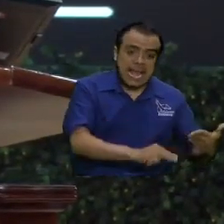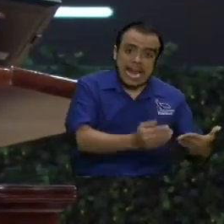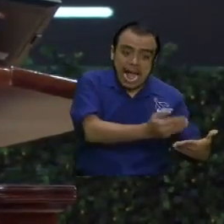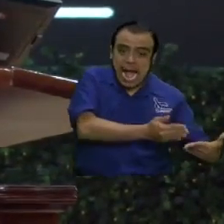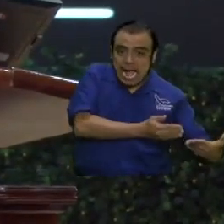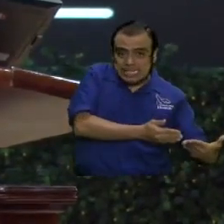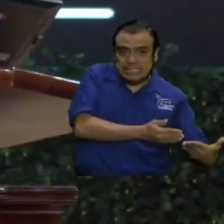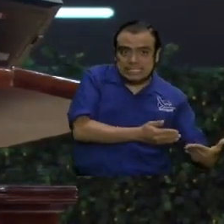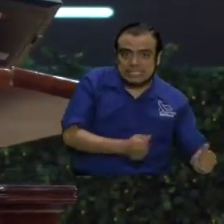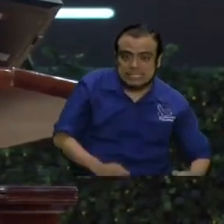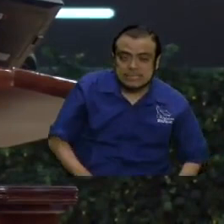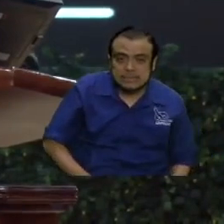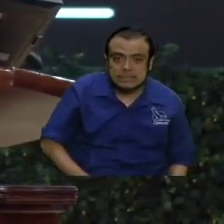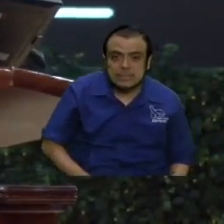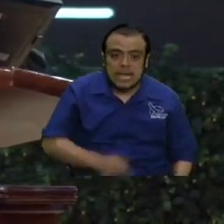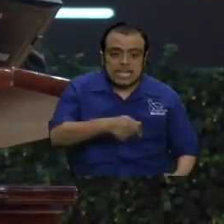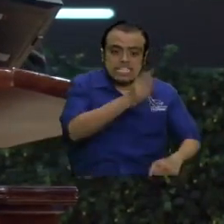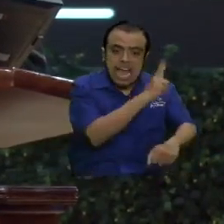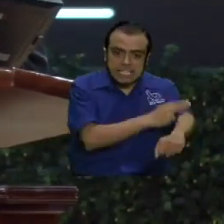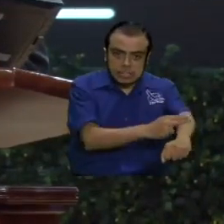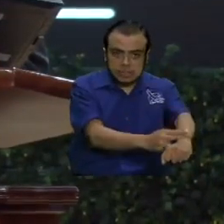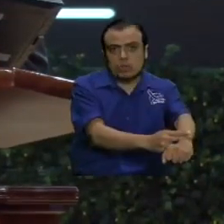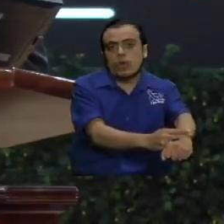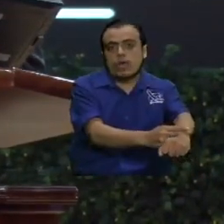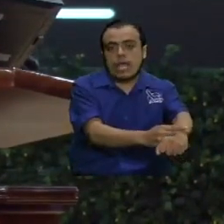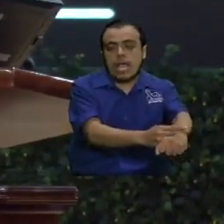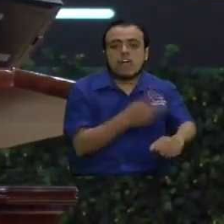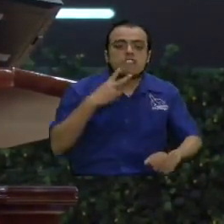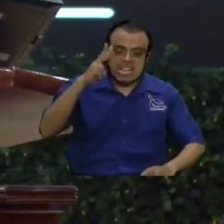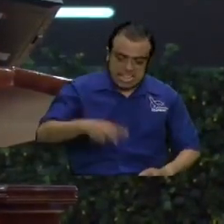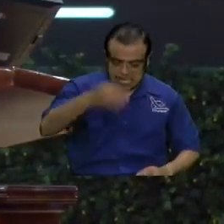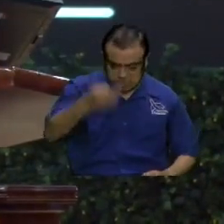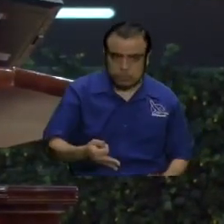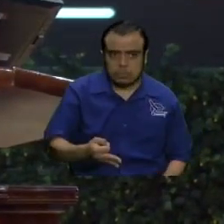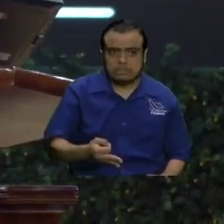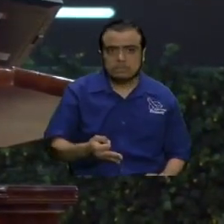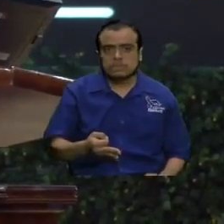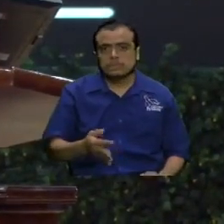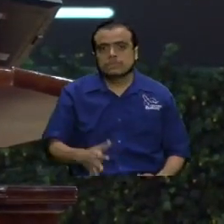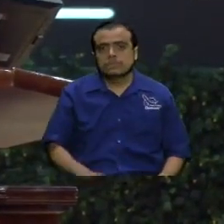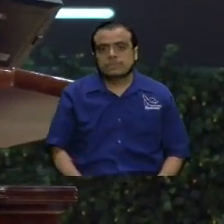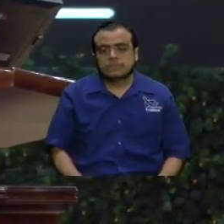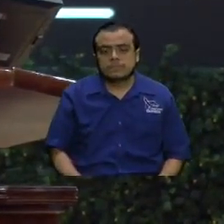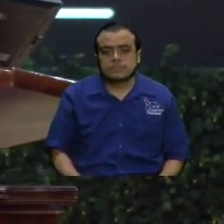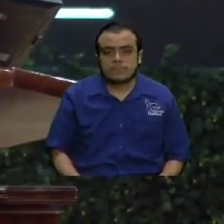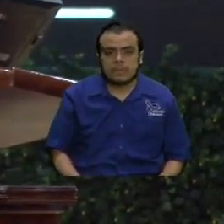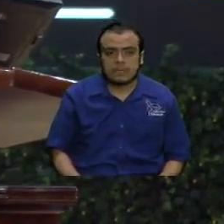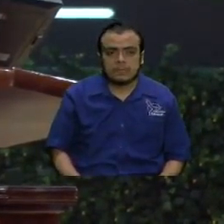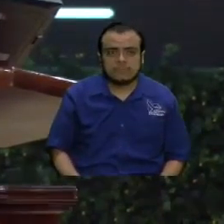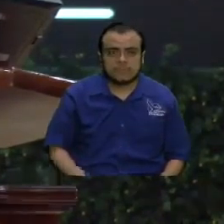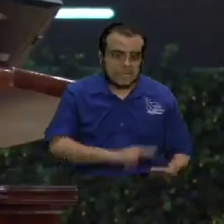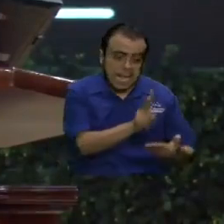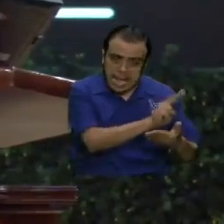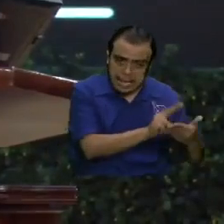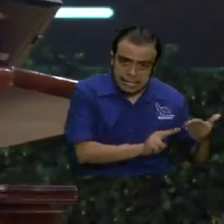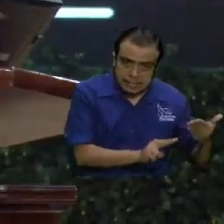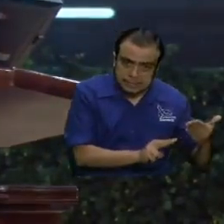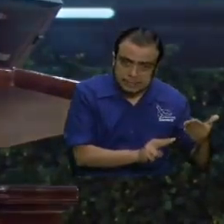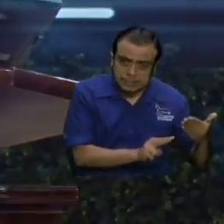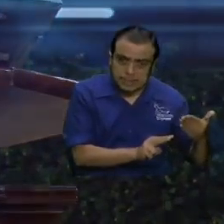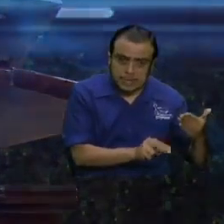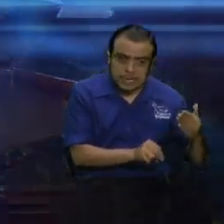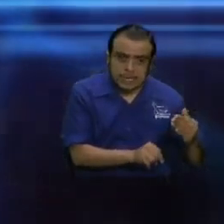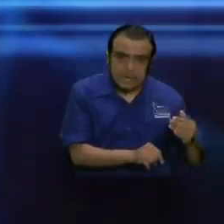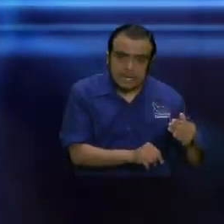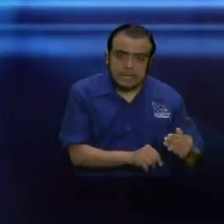historia real, genuina, verídica. Vamos a leer a partir del, quizá,